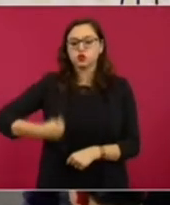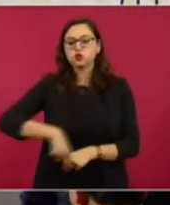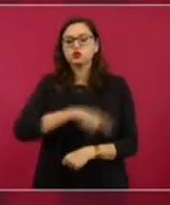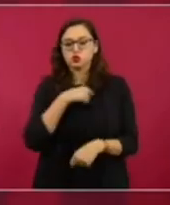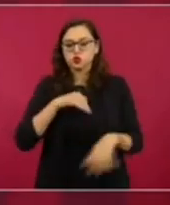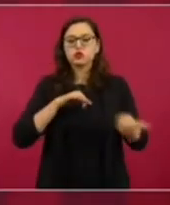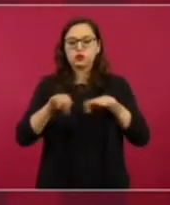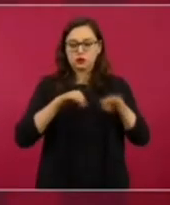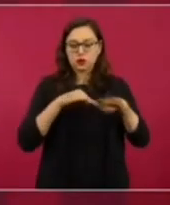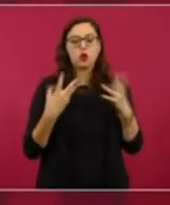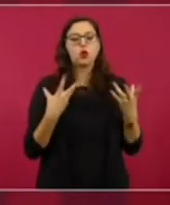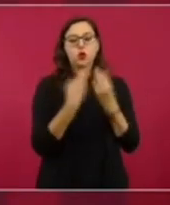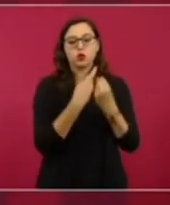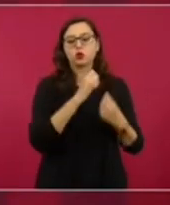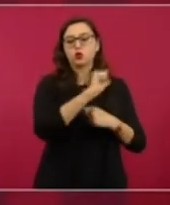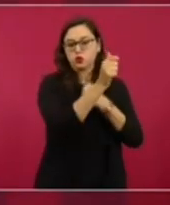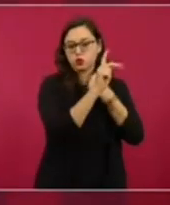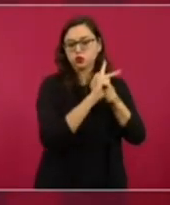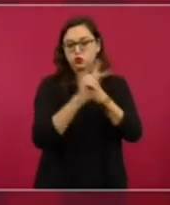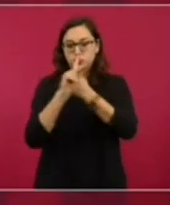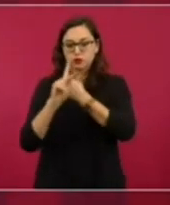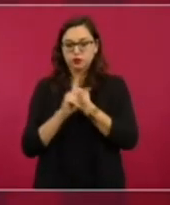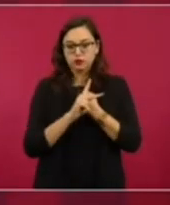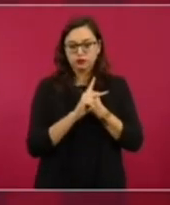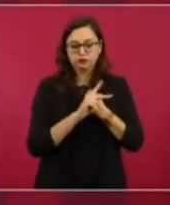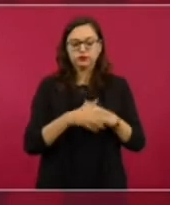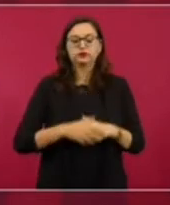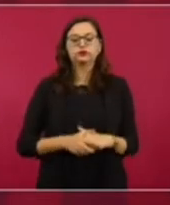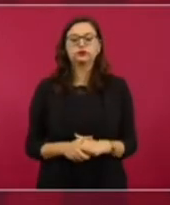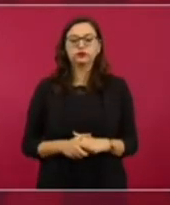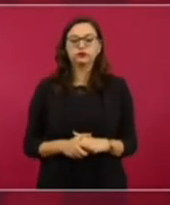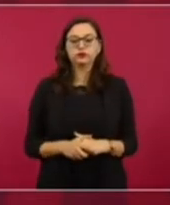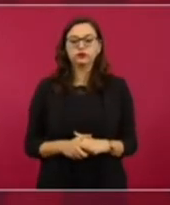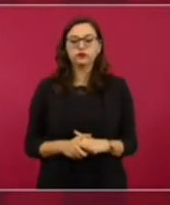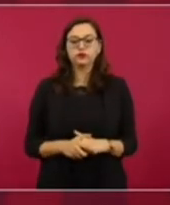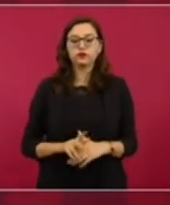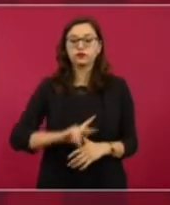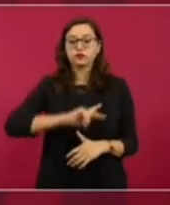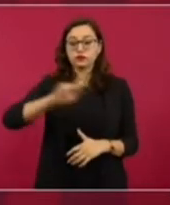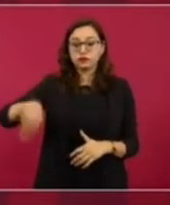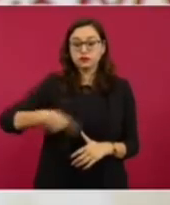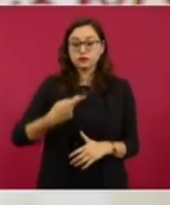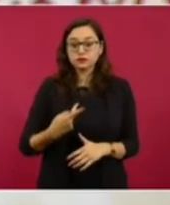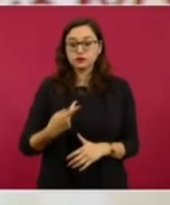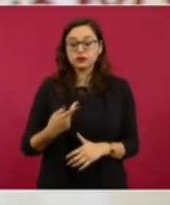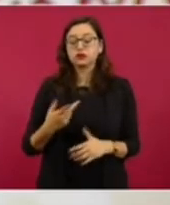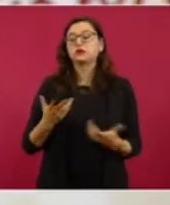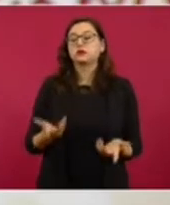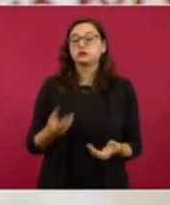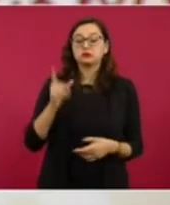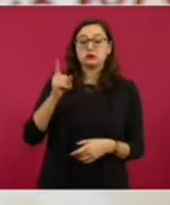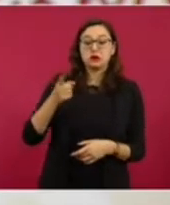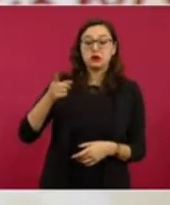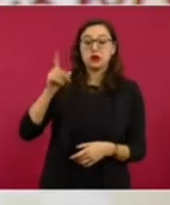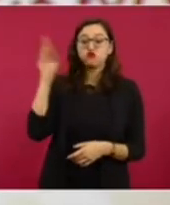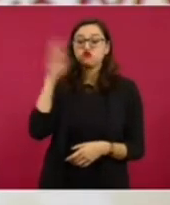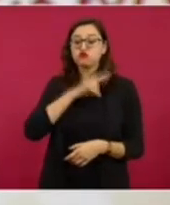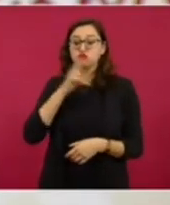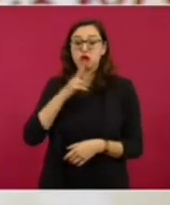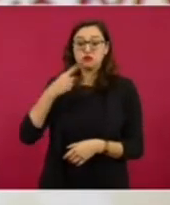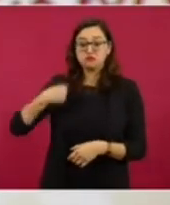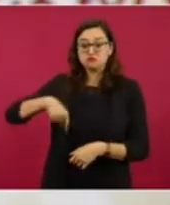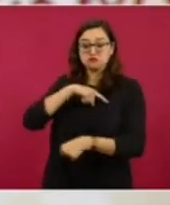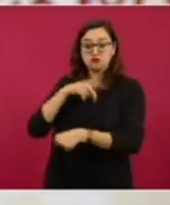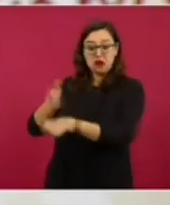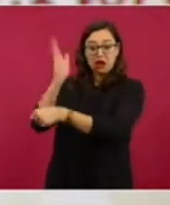junto con otros países. Se me ha preguntado sobre sanciones, simplemente especifico. México